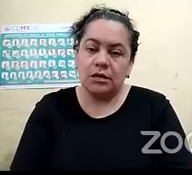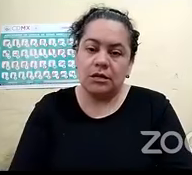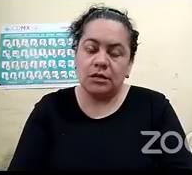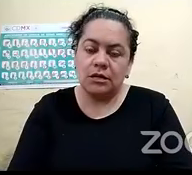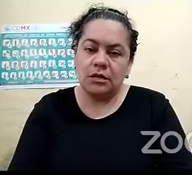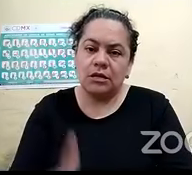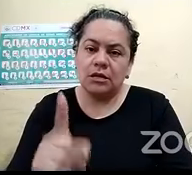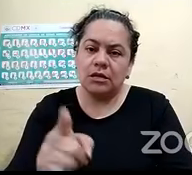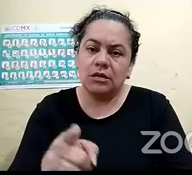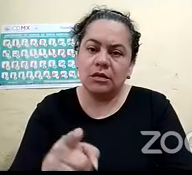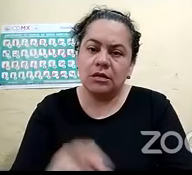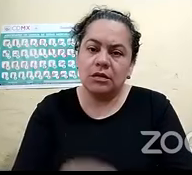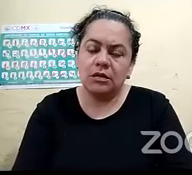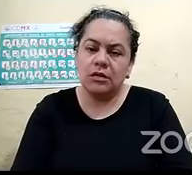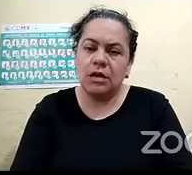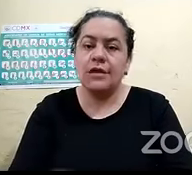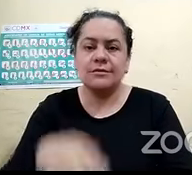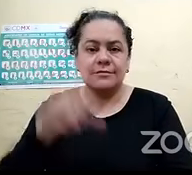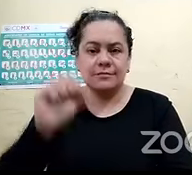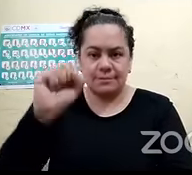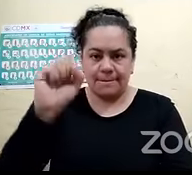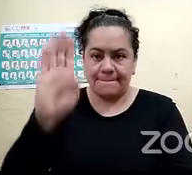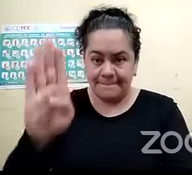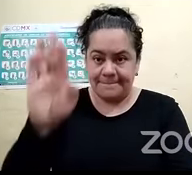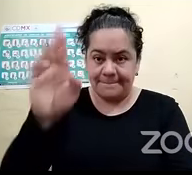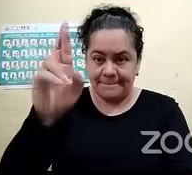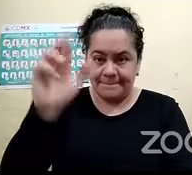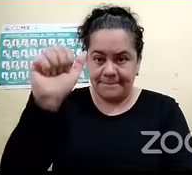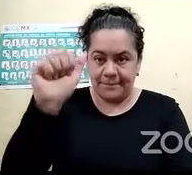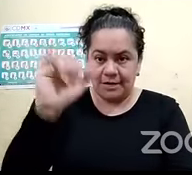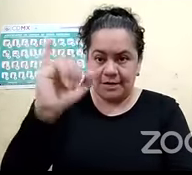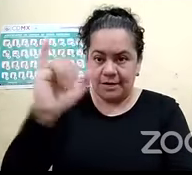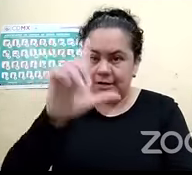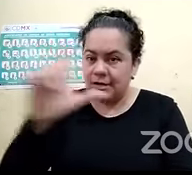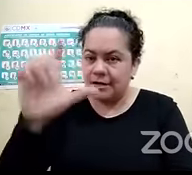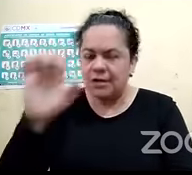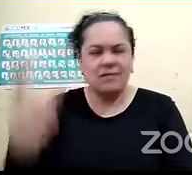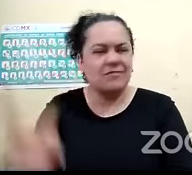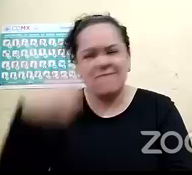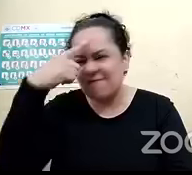el sistema ahora les puedo decir que es muy fácil de aprender